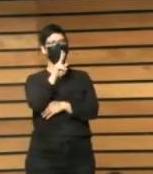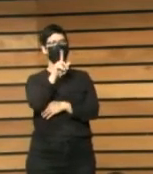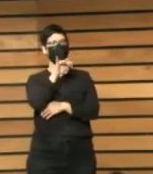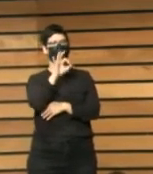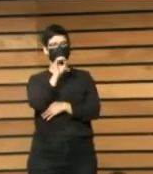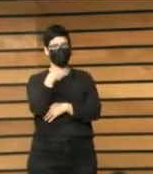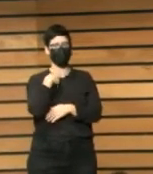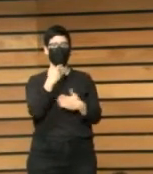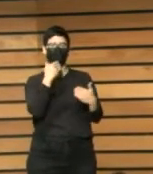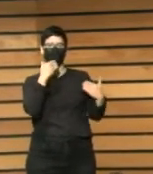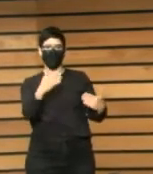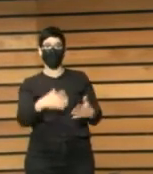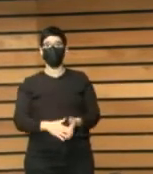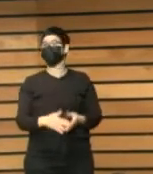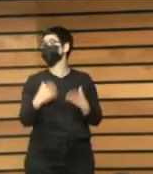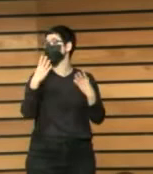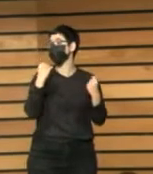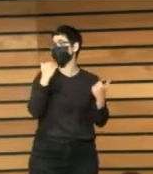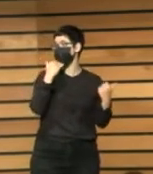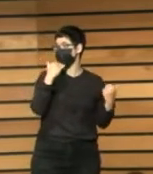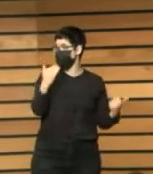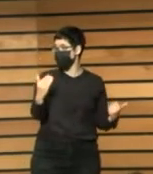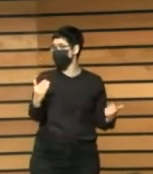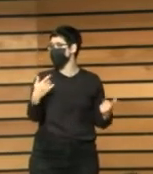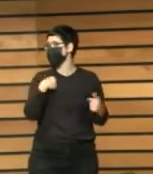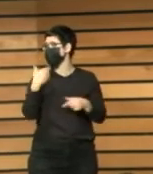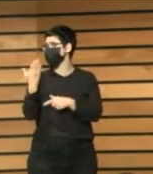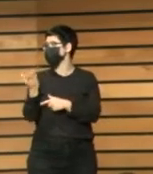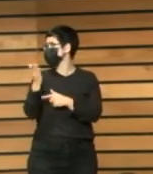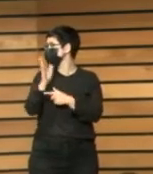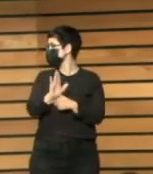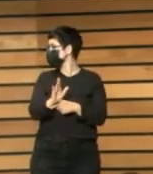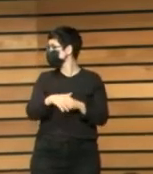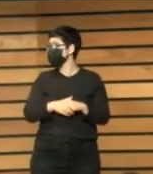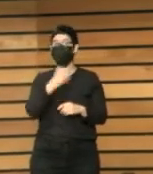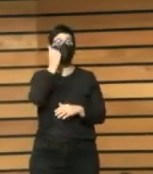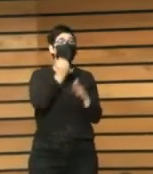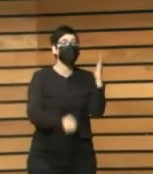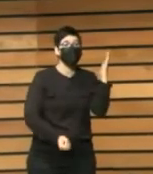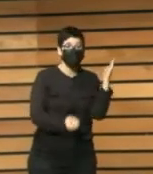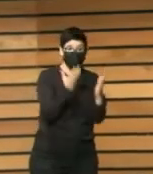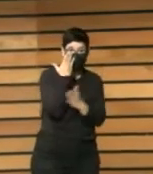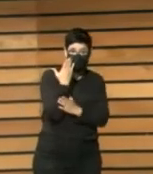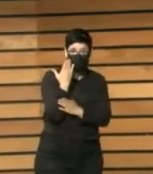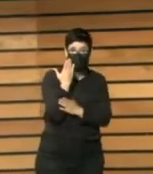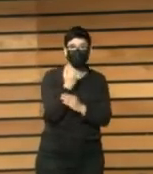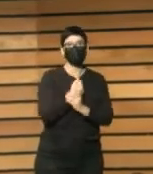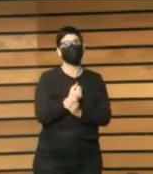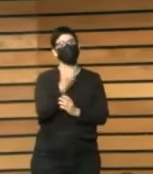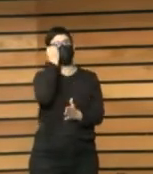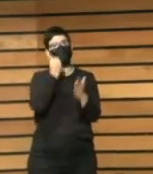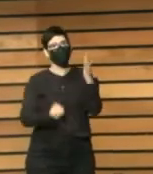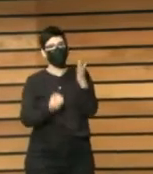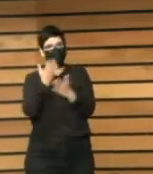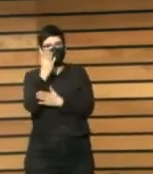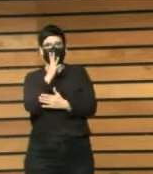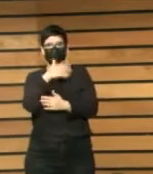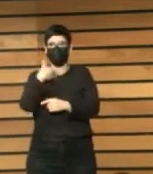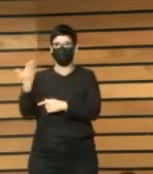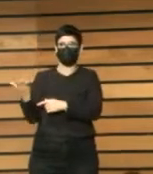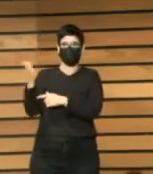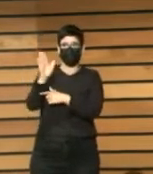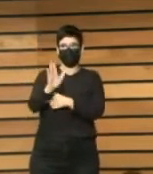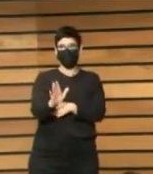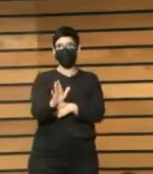Muchas gracias por la presentación, Clara. Buenos días. Pues como ha dicho Clara, estoy aquí para presentaros el